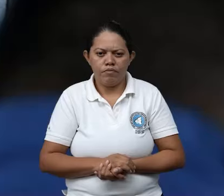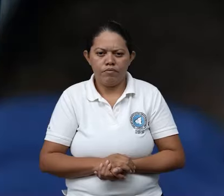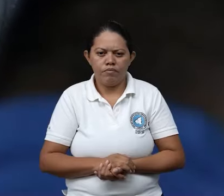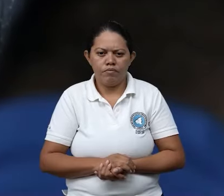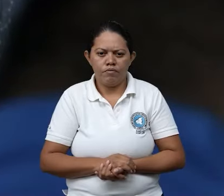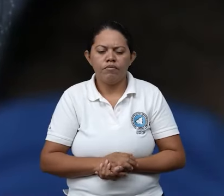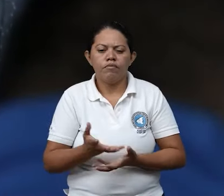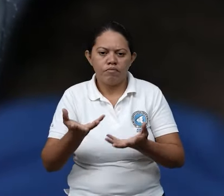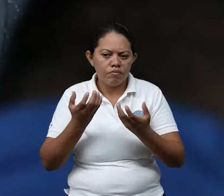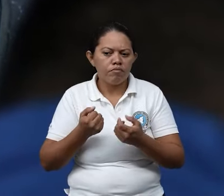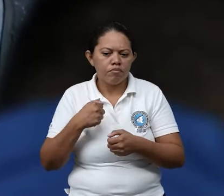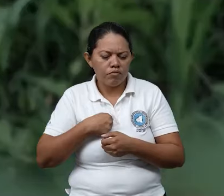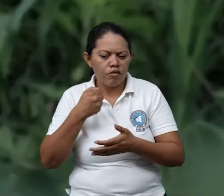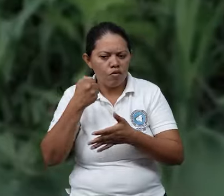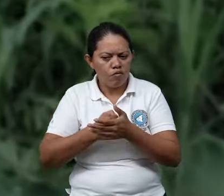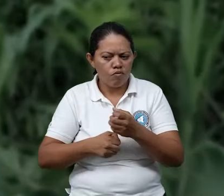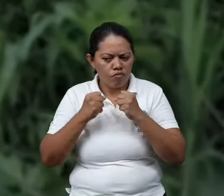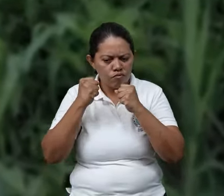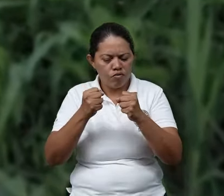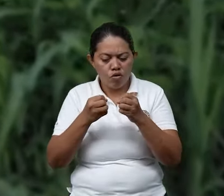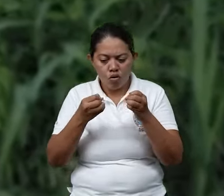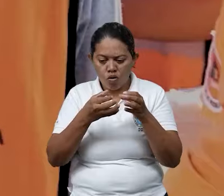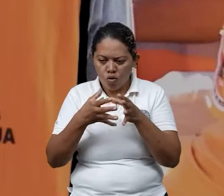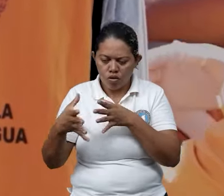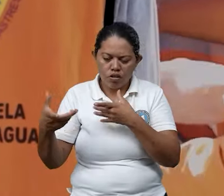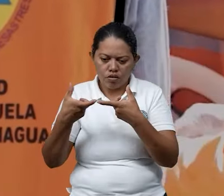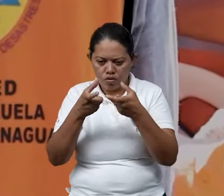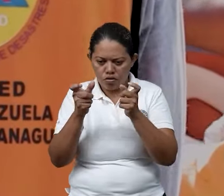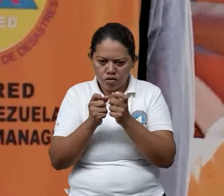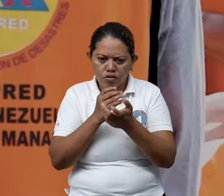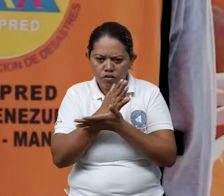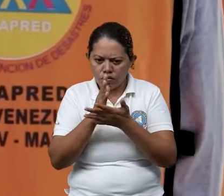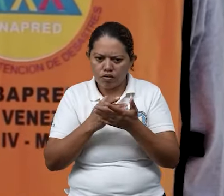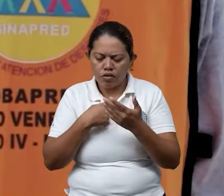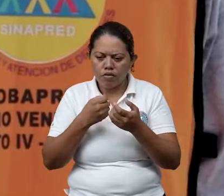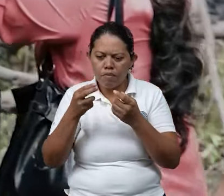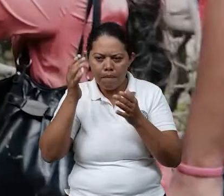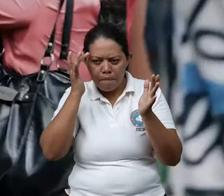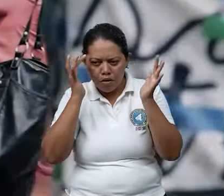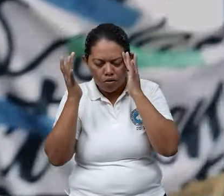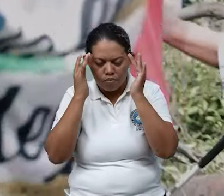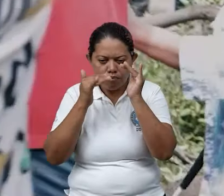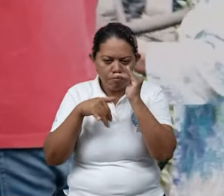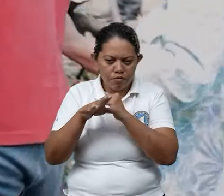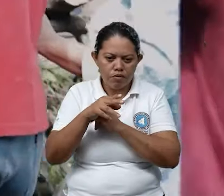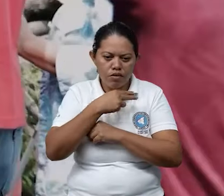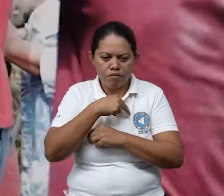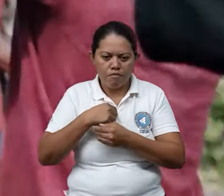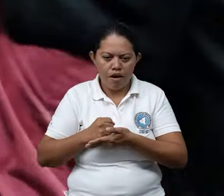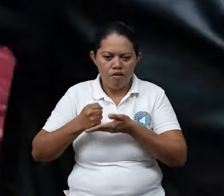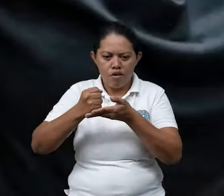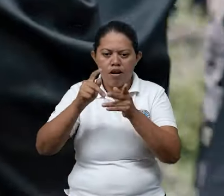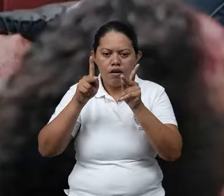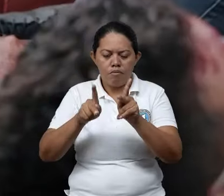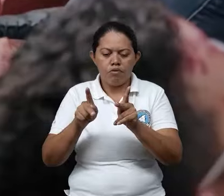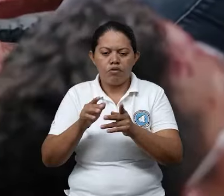¿Qué tal si reforzamos la organización y comenzamos a preocuparnos más por los demás